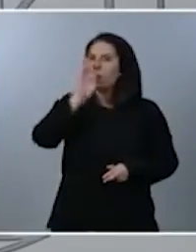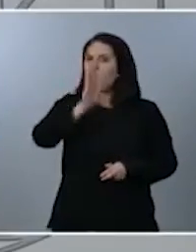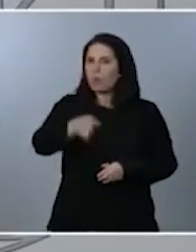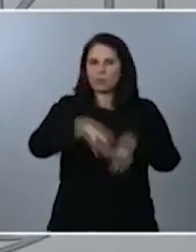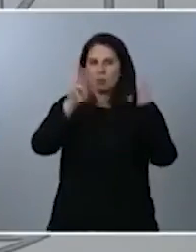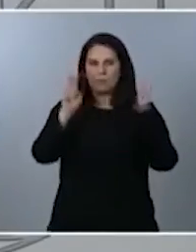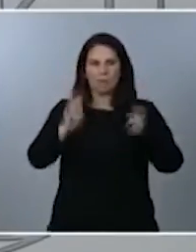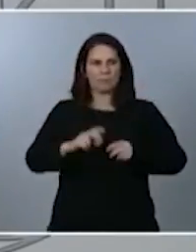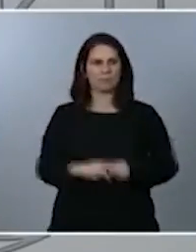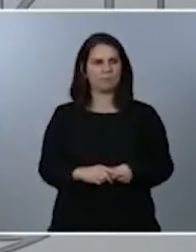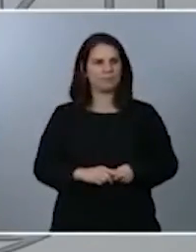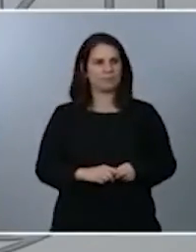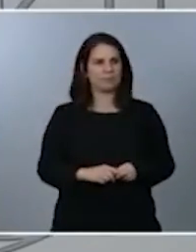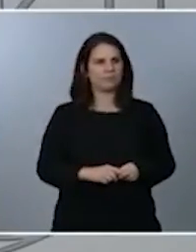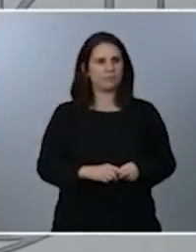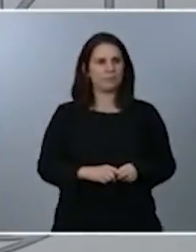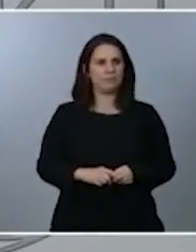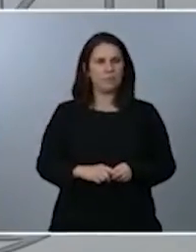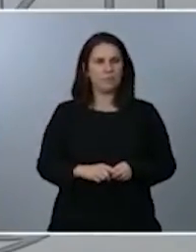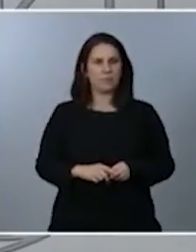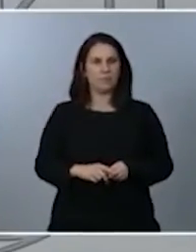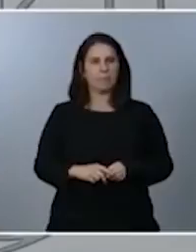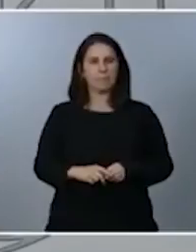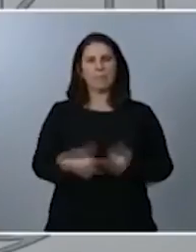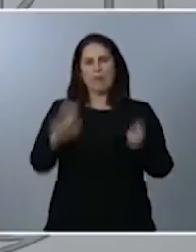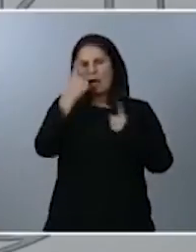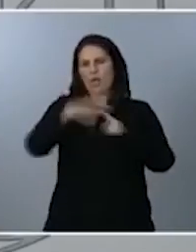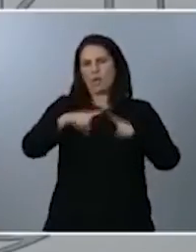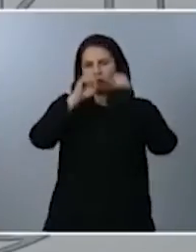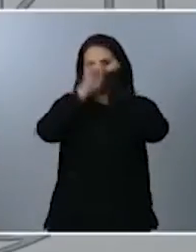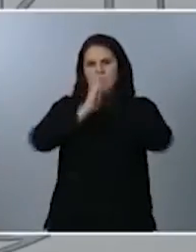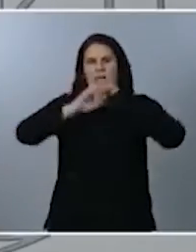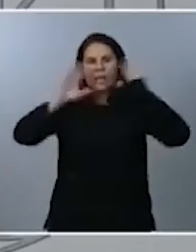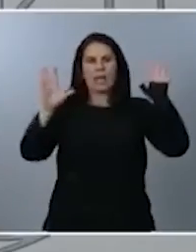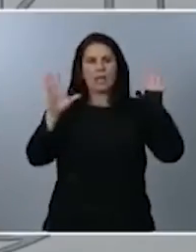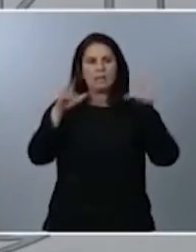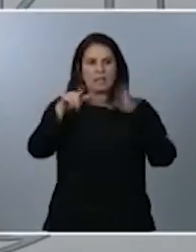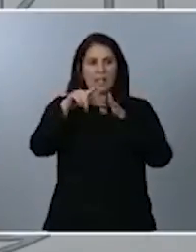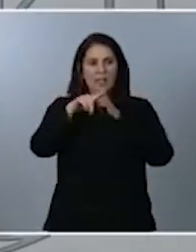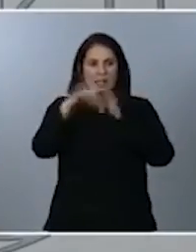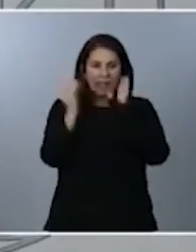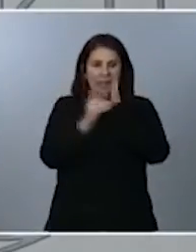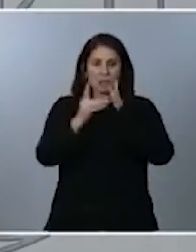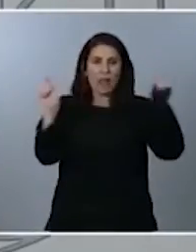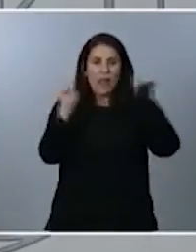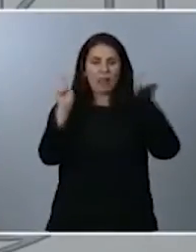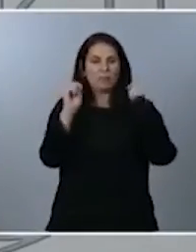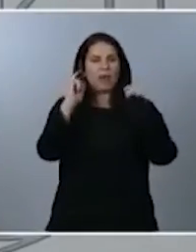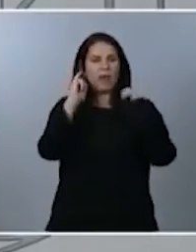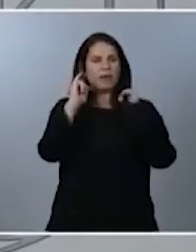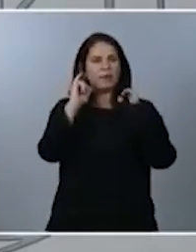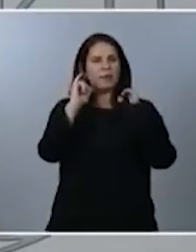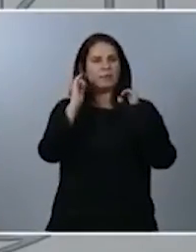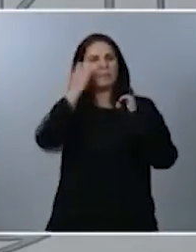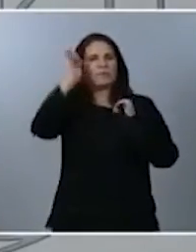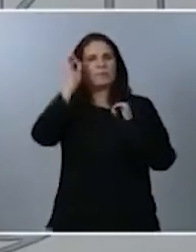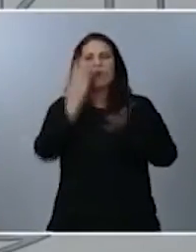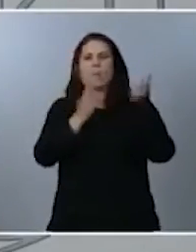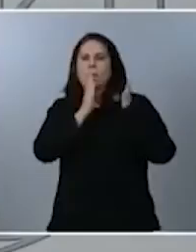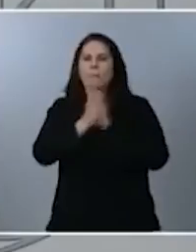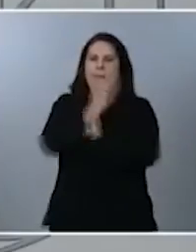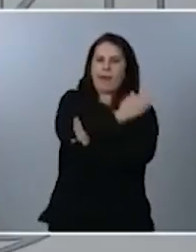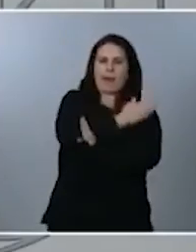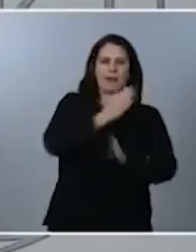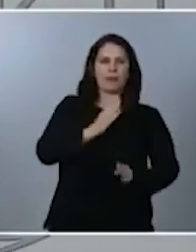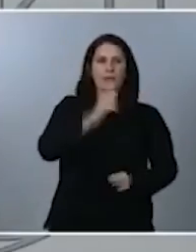Lo que sí es obvio es que este decreto de alarma tiene alguna singularidad respecto al decreto anterior. Lo que hace el Gobierno es dar